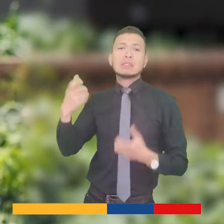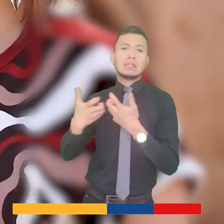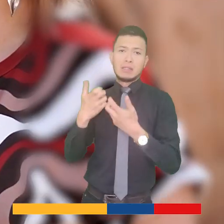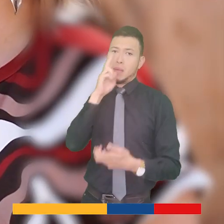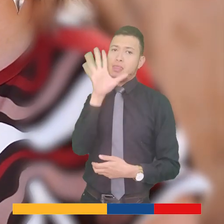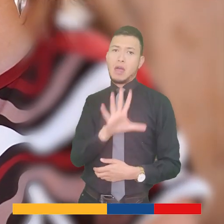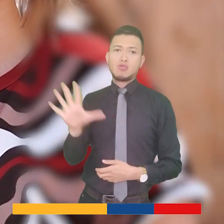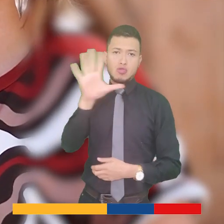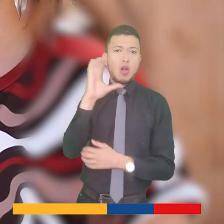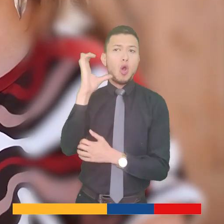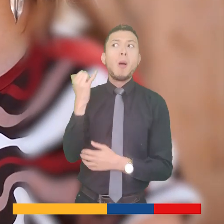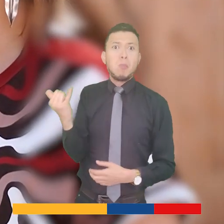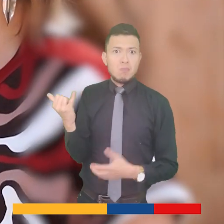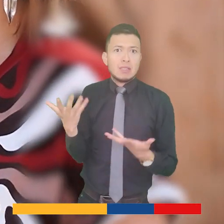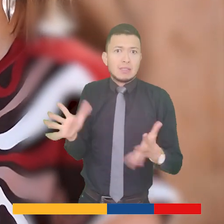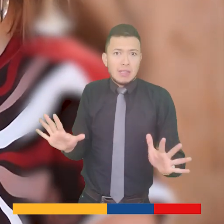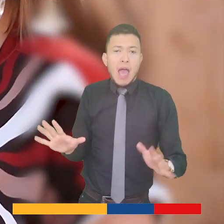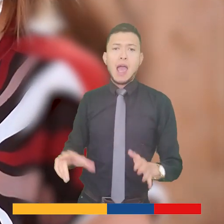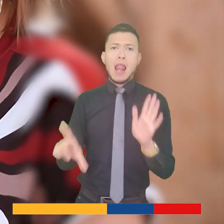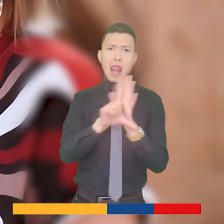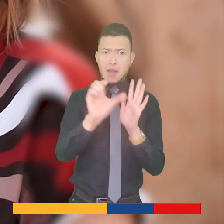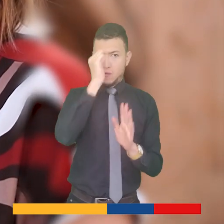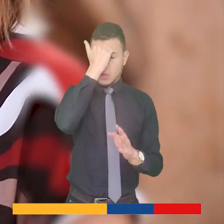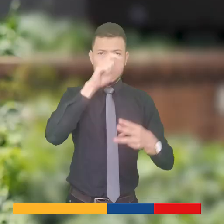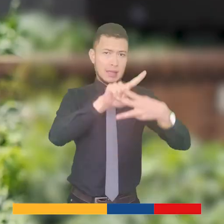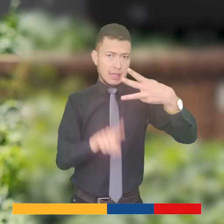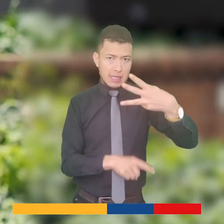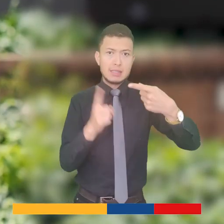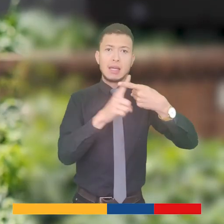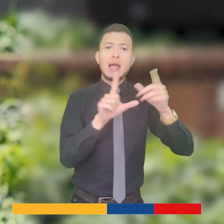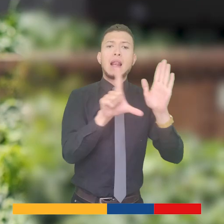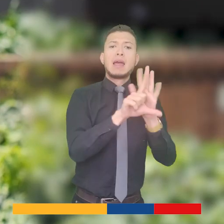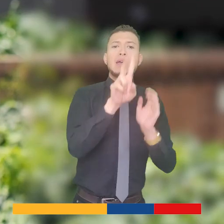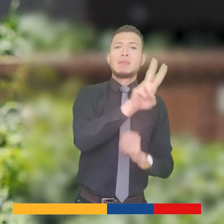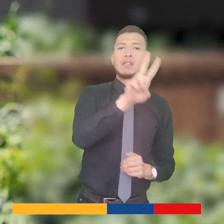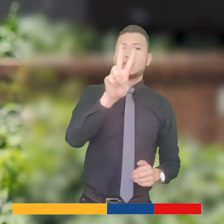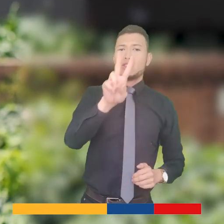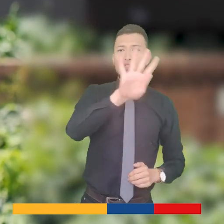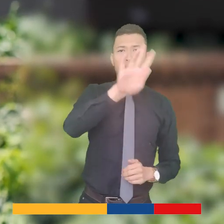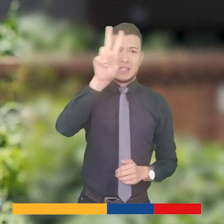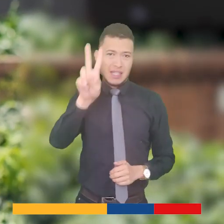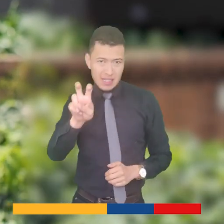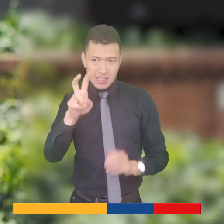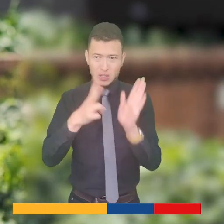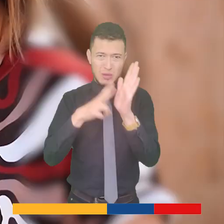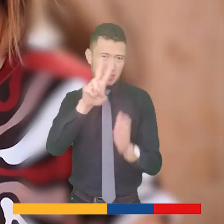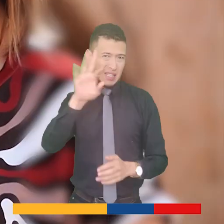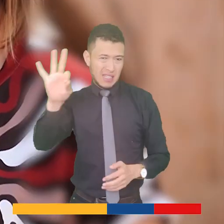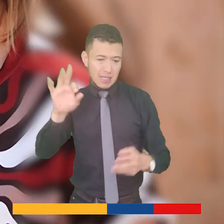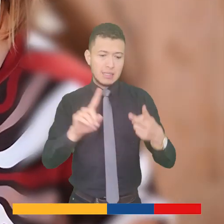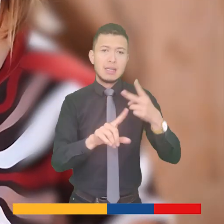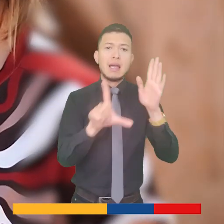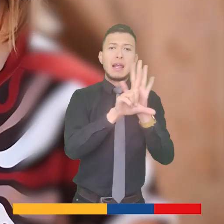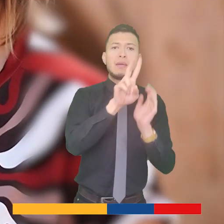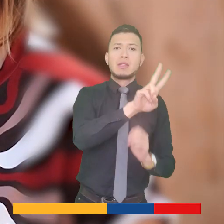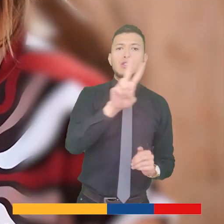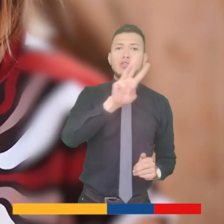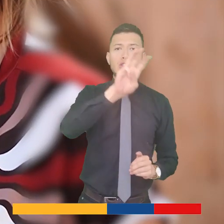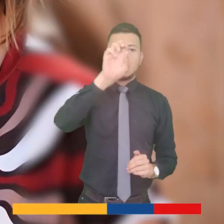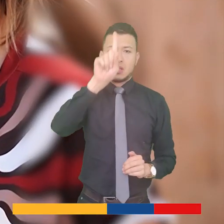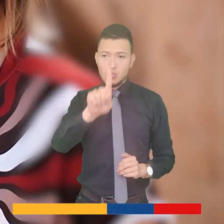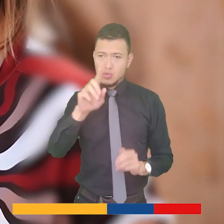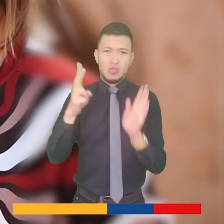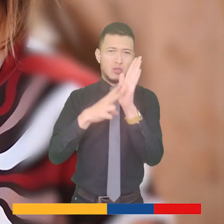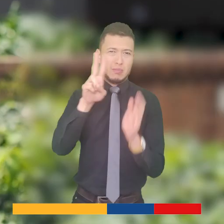importante, hoy el país tiene un Sistema Nacional de Cuidados. Tres leyes fundamentales hemos aprobado en este primer año. Ley 2297